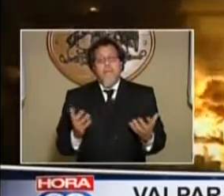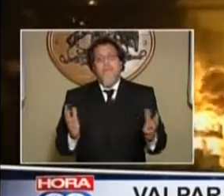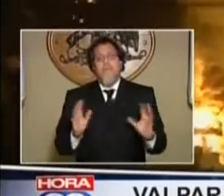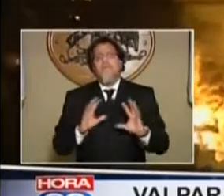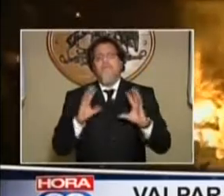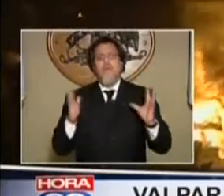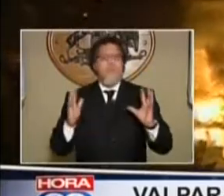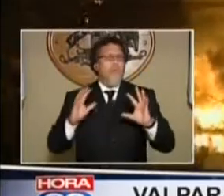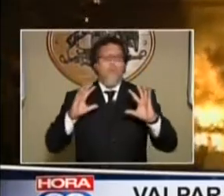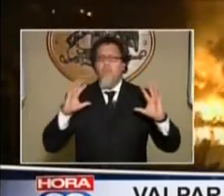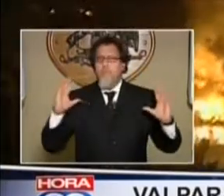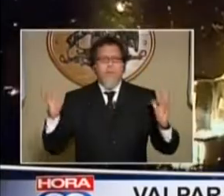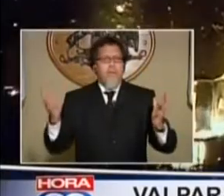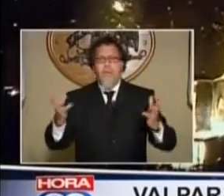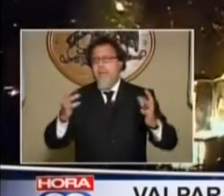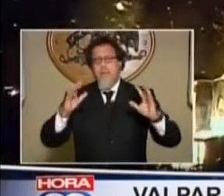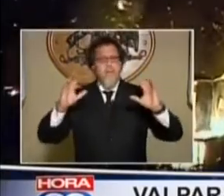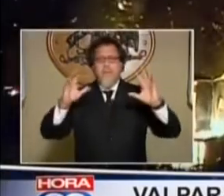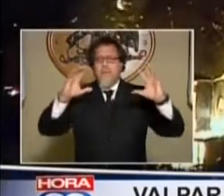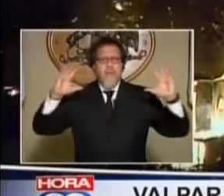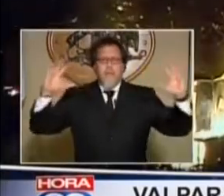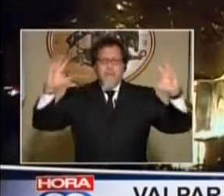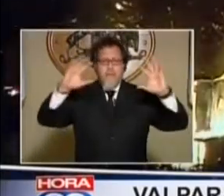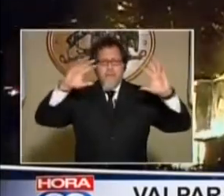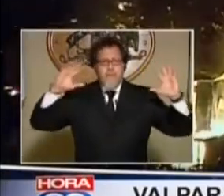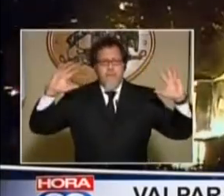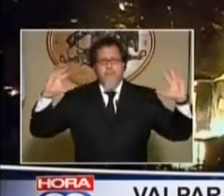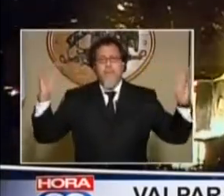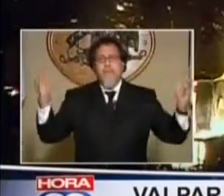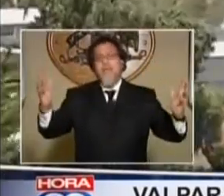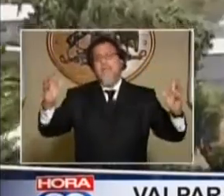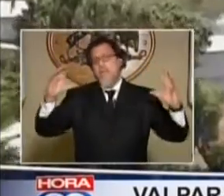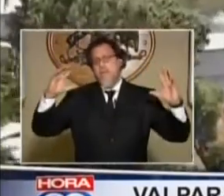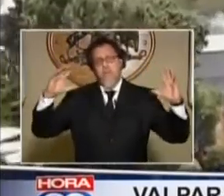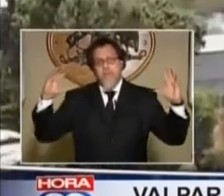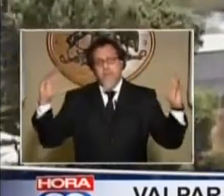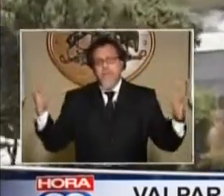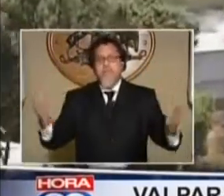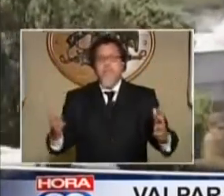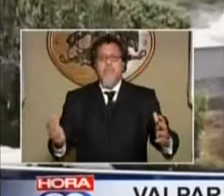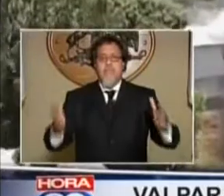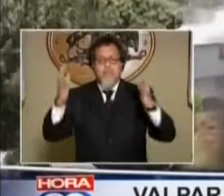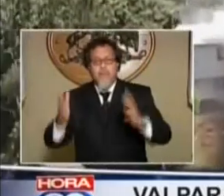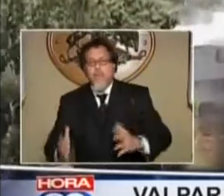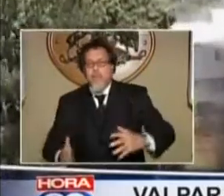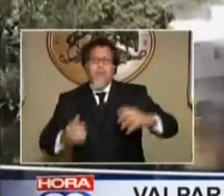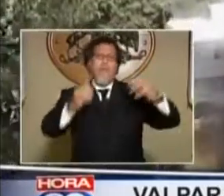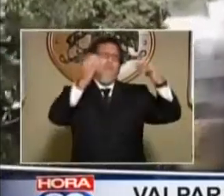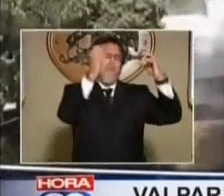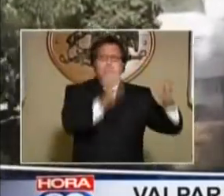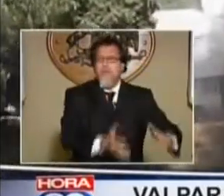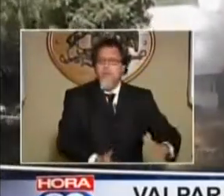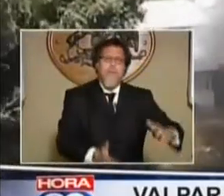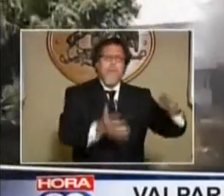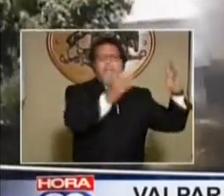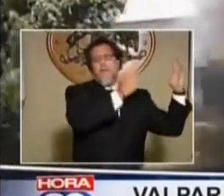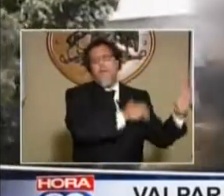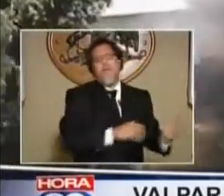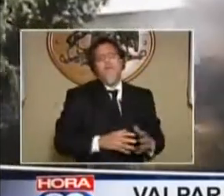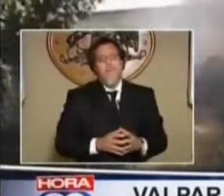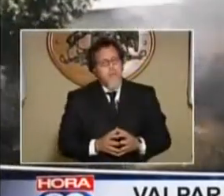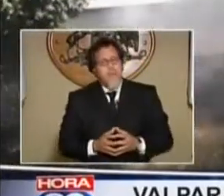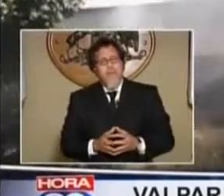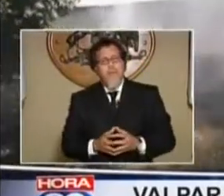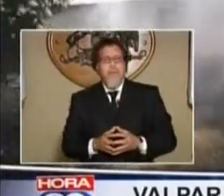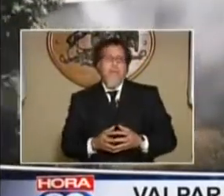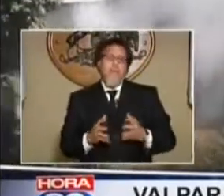mirada, y lo digo con mucho respeto a todos mis colegas, de la tecnocracia y de los ministerios de Hacienda, de este gobierno, del gobierno anterior, de los